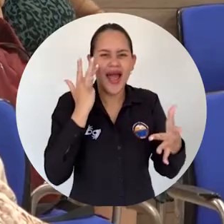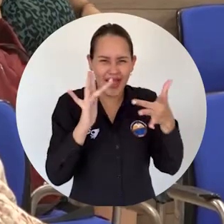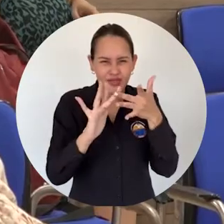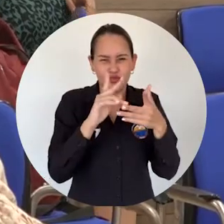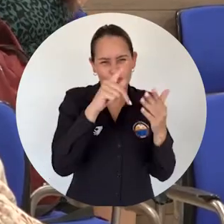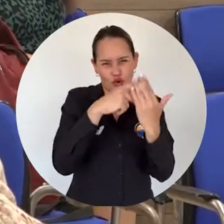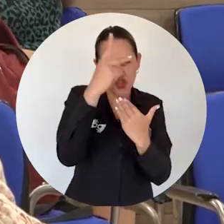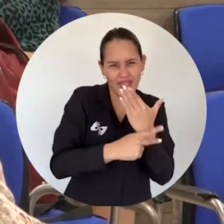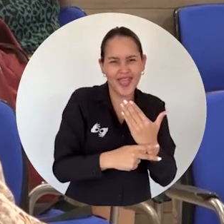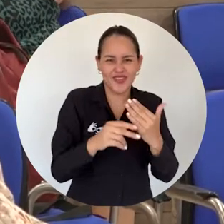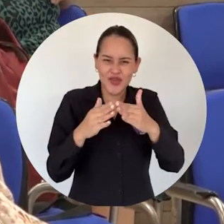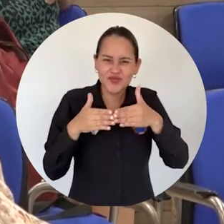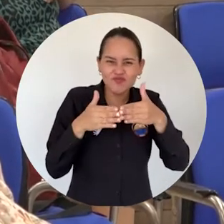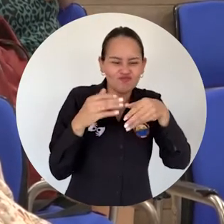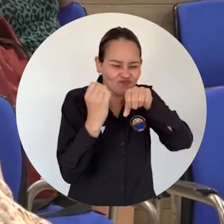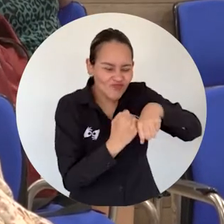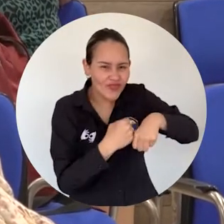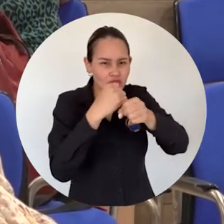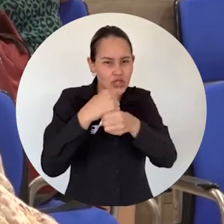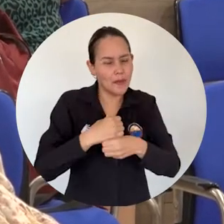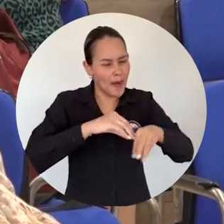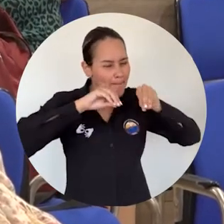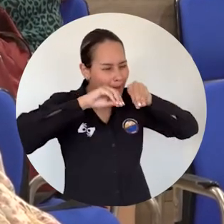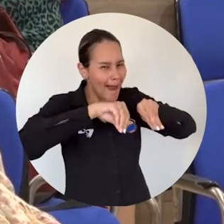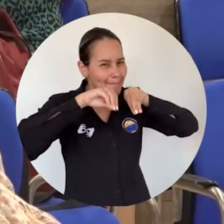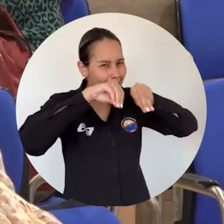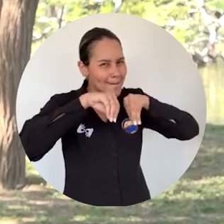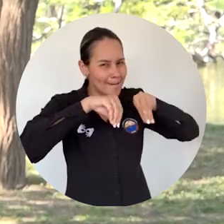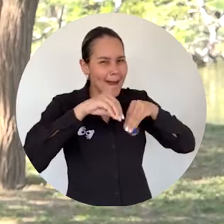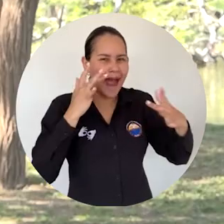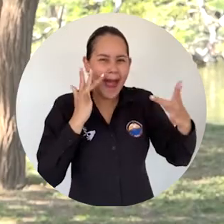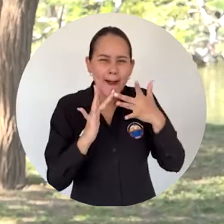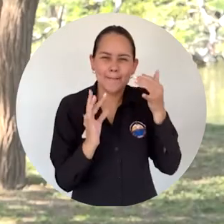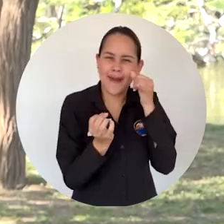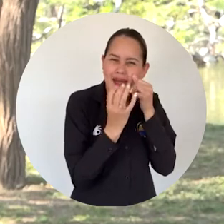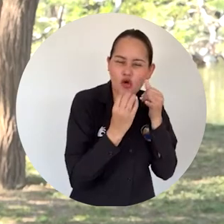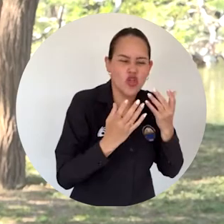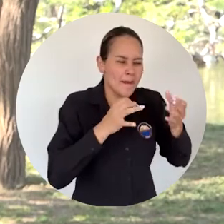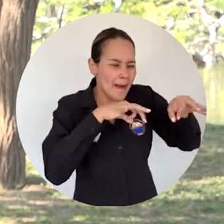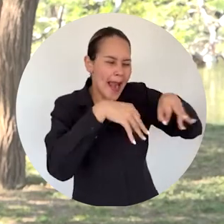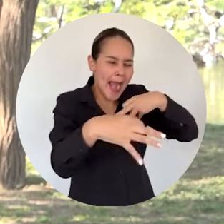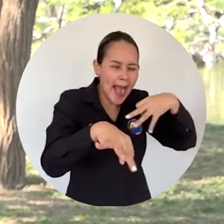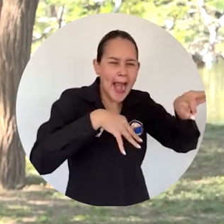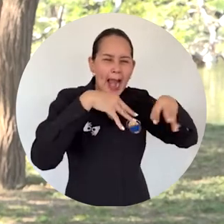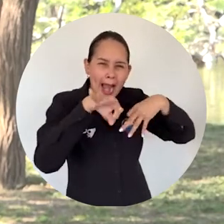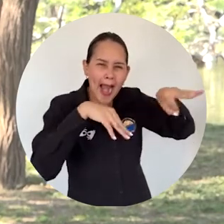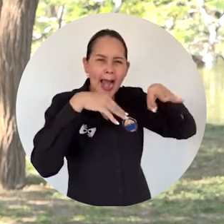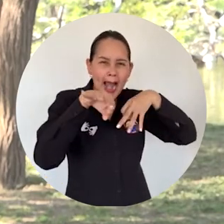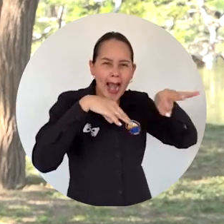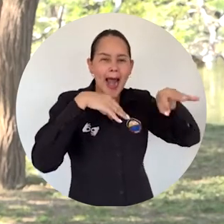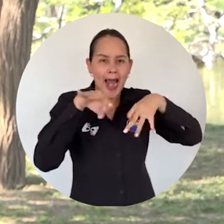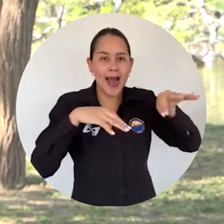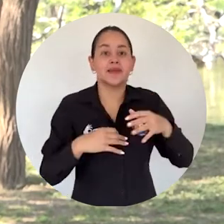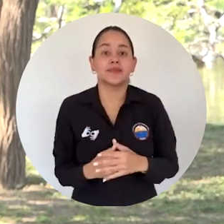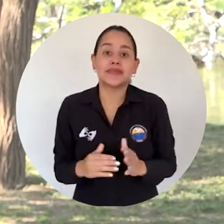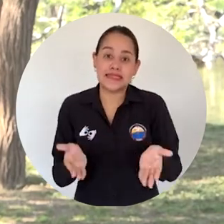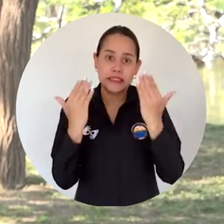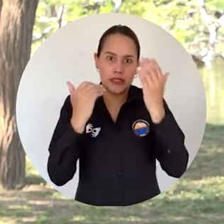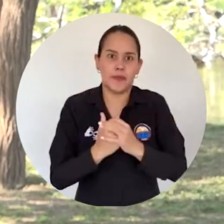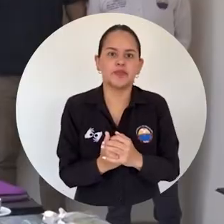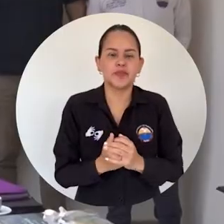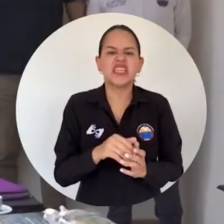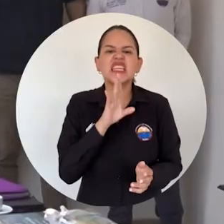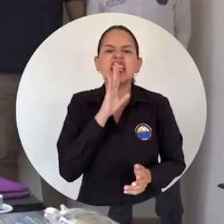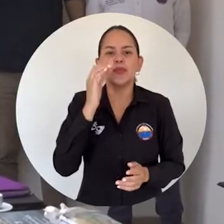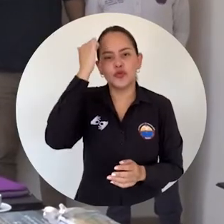capacitación acerca de pedagogía. Esto fue realizado por docentes de la Universidad de